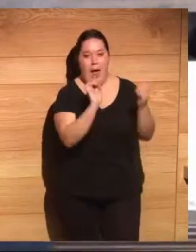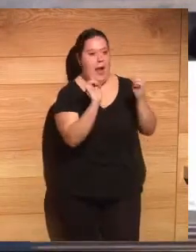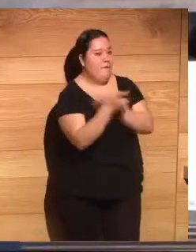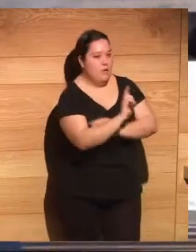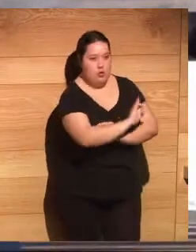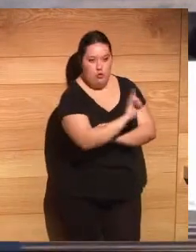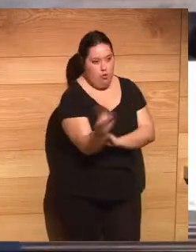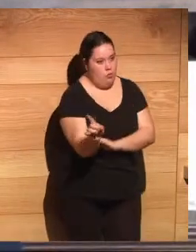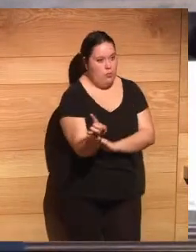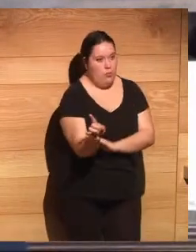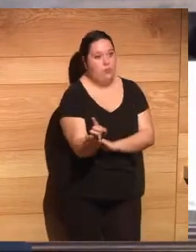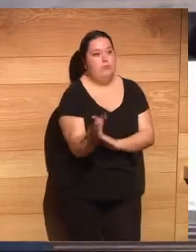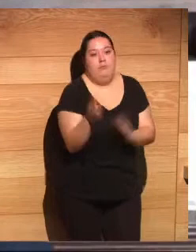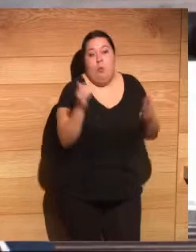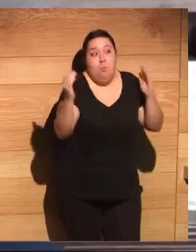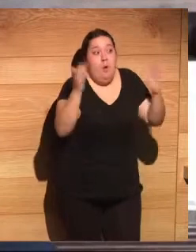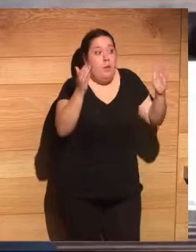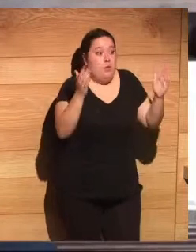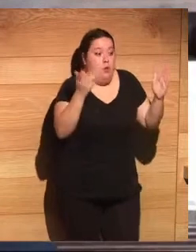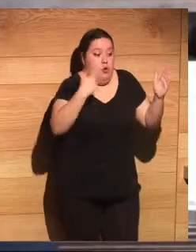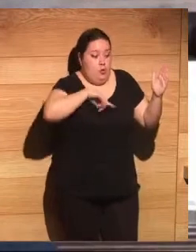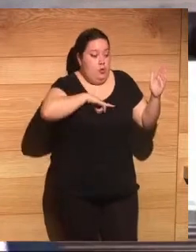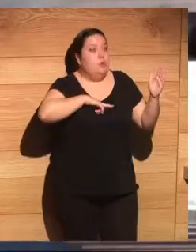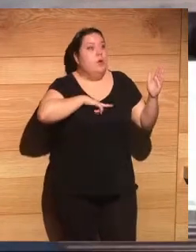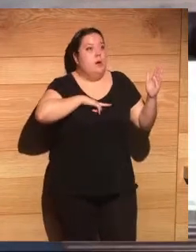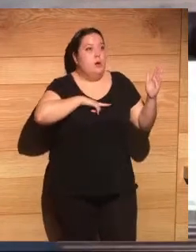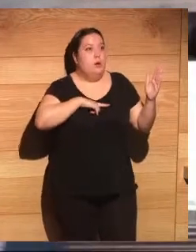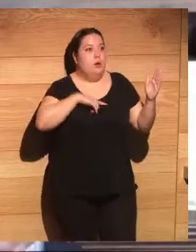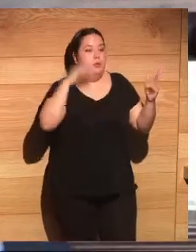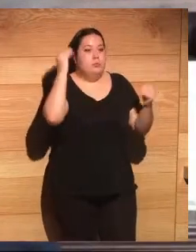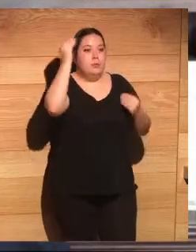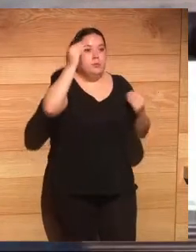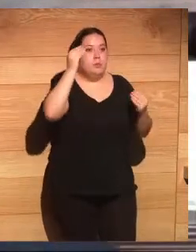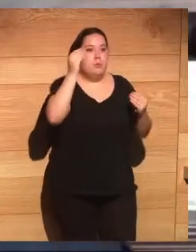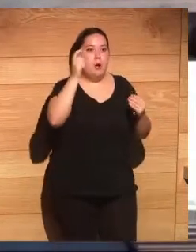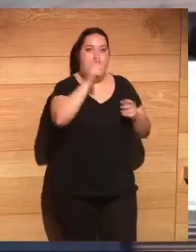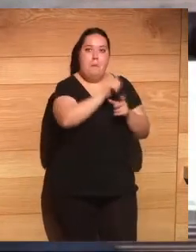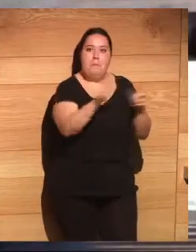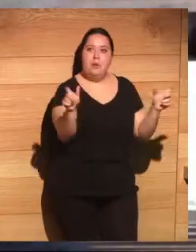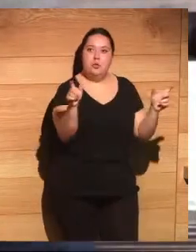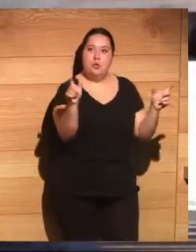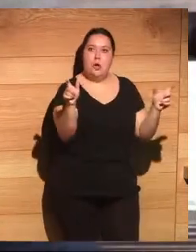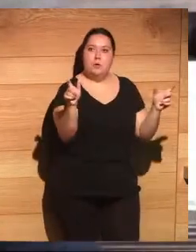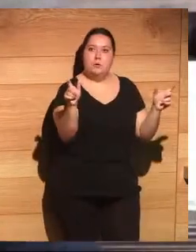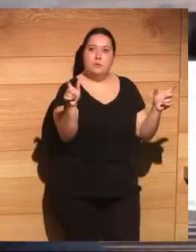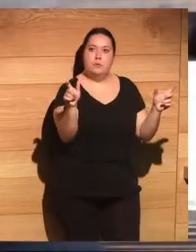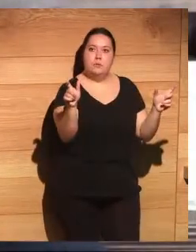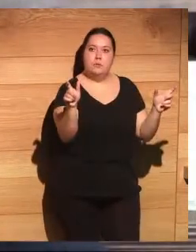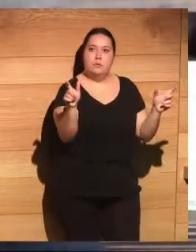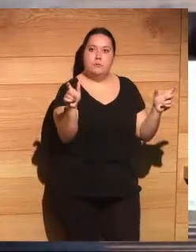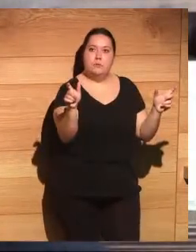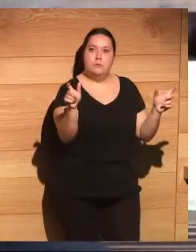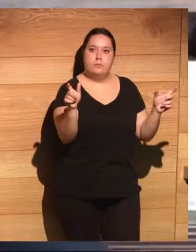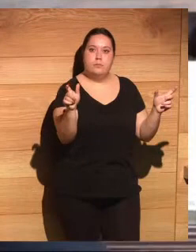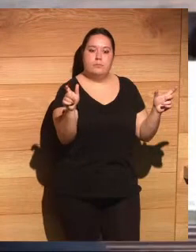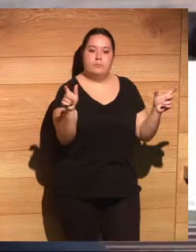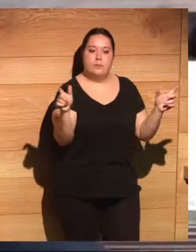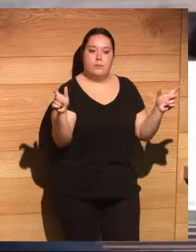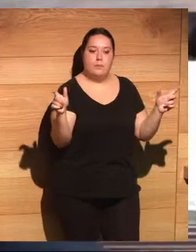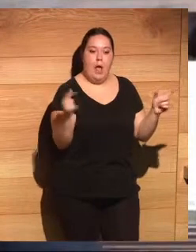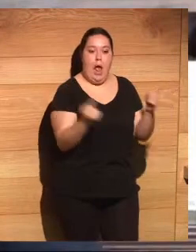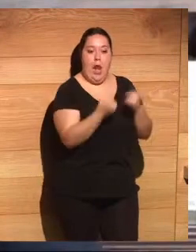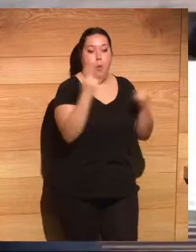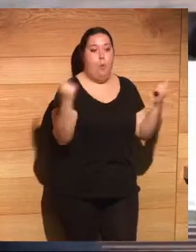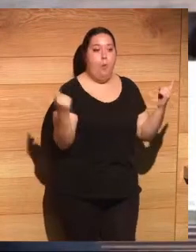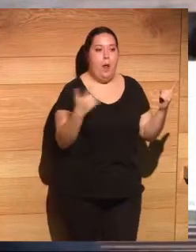Que no llegue de un momento en que nos creamos que unos cuantos pueden a través del inmenso poder